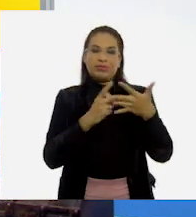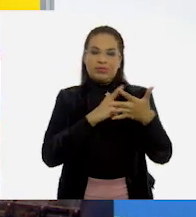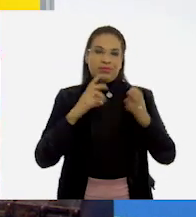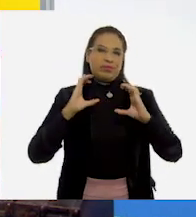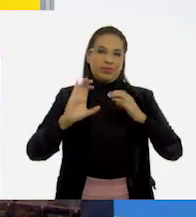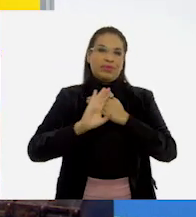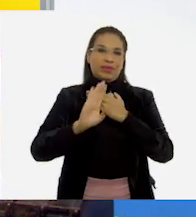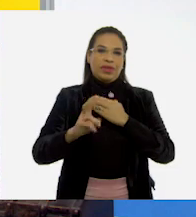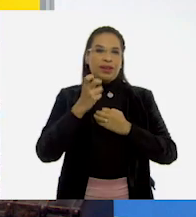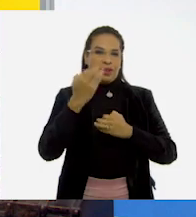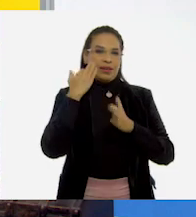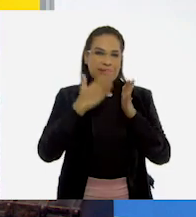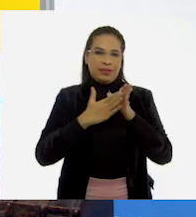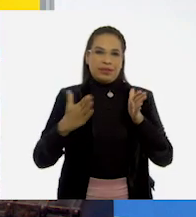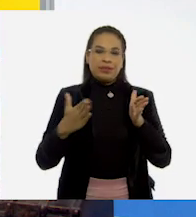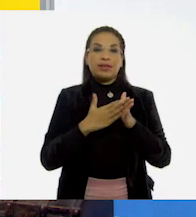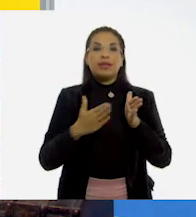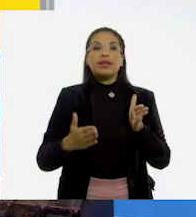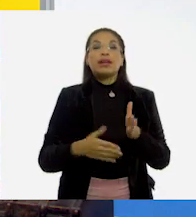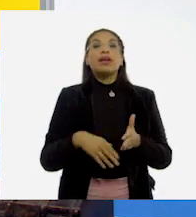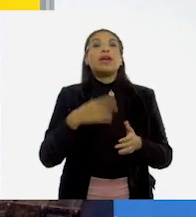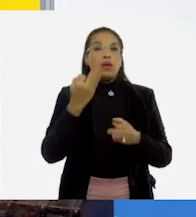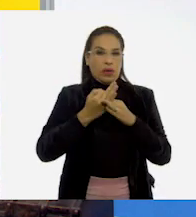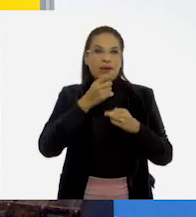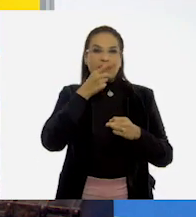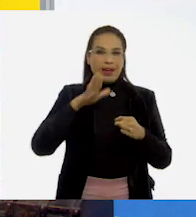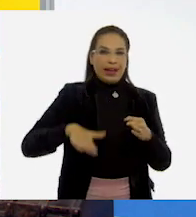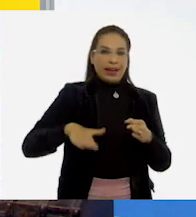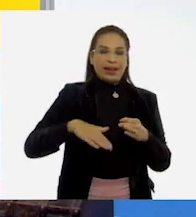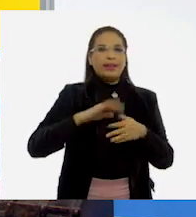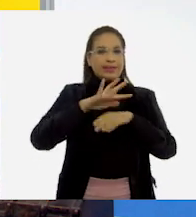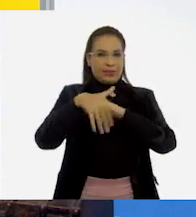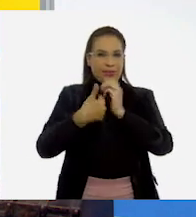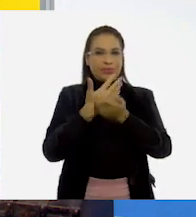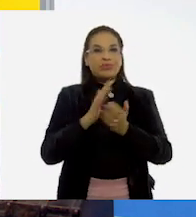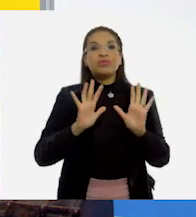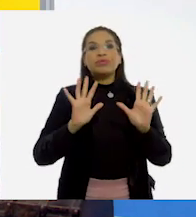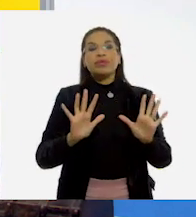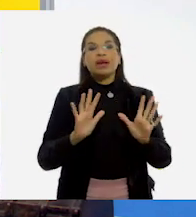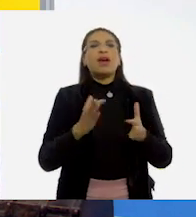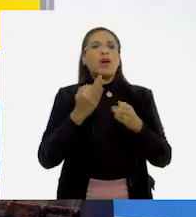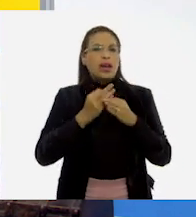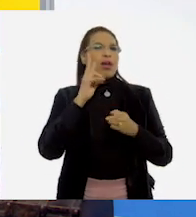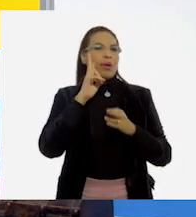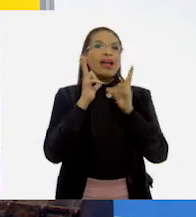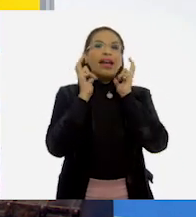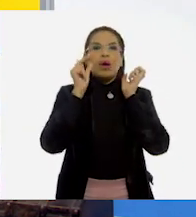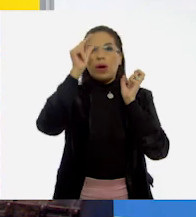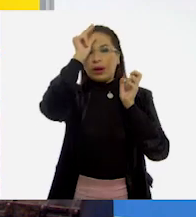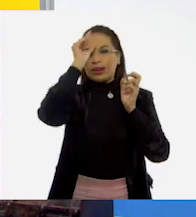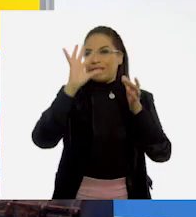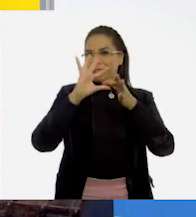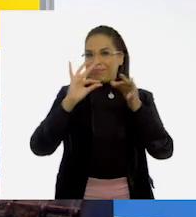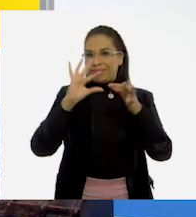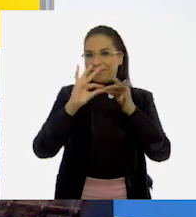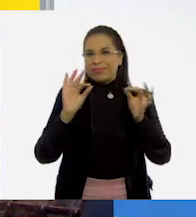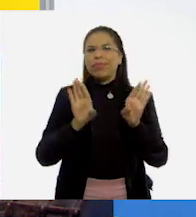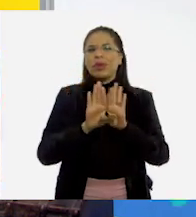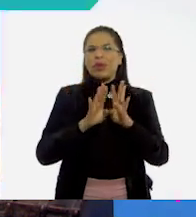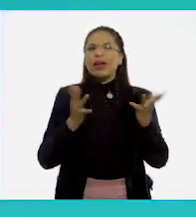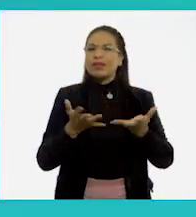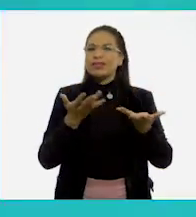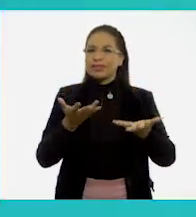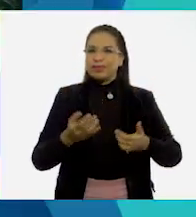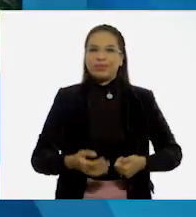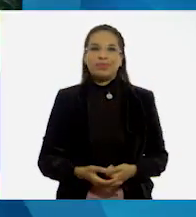prevención durante esta temporada. Y ya que lo mencionaste, eso de lavado de manos, vamos a ver a Jolisto que nos tiene una cápsula sobre esto.